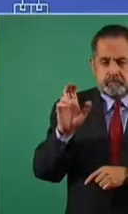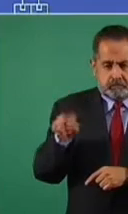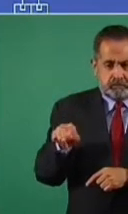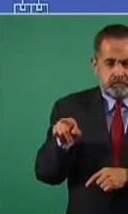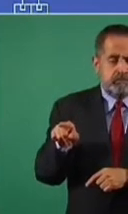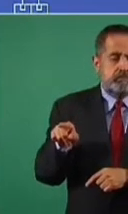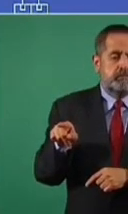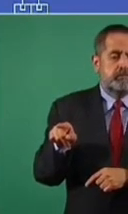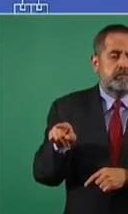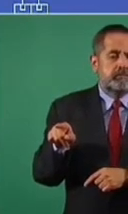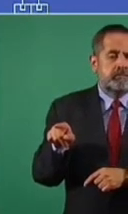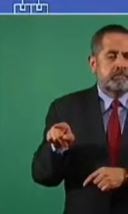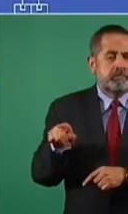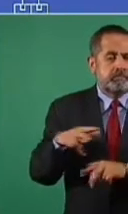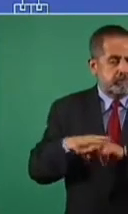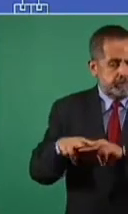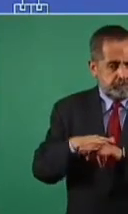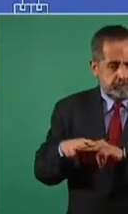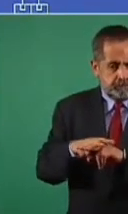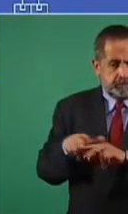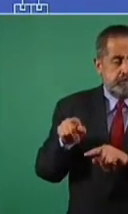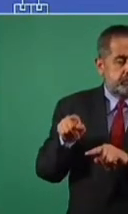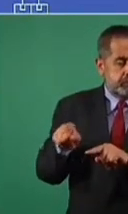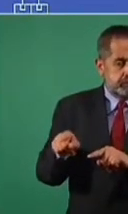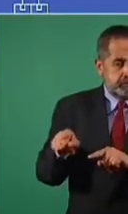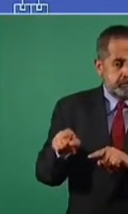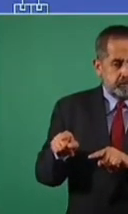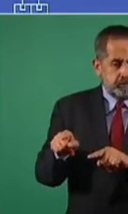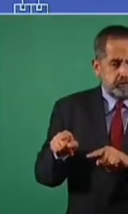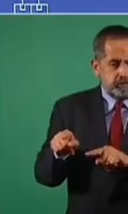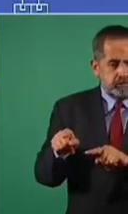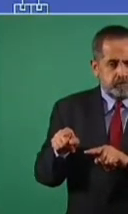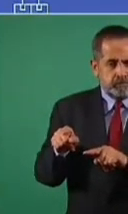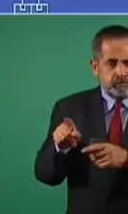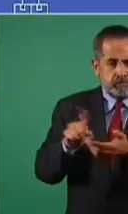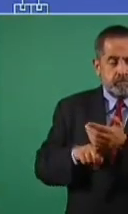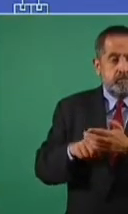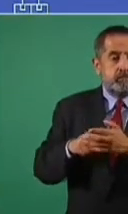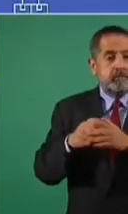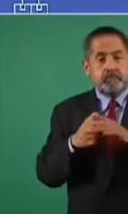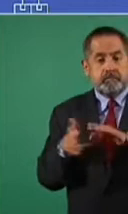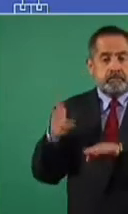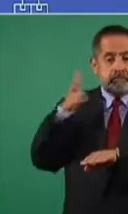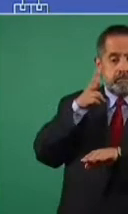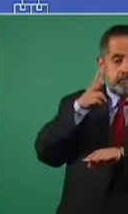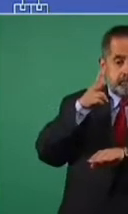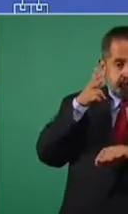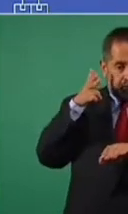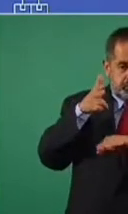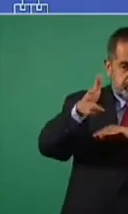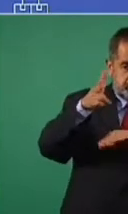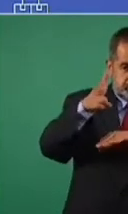el tren va a ir arriba, es un viaducto.